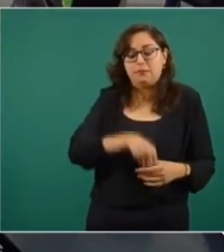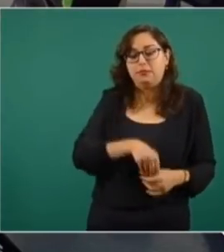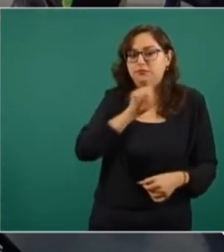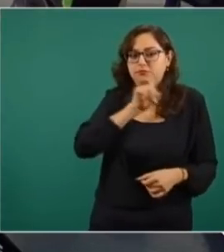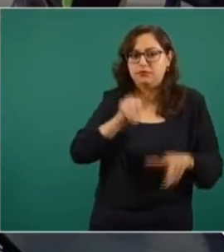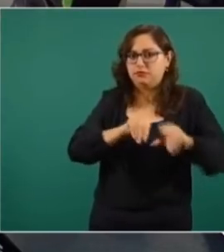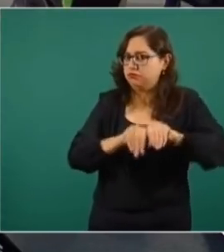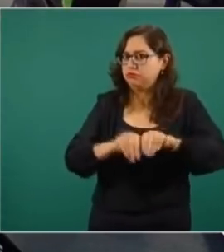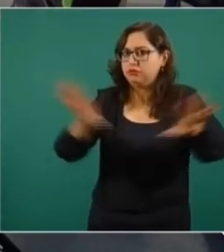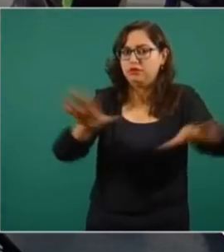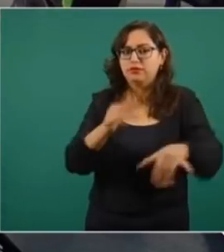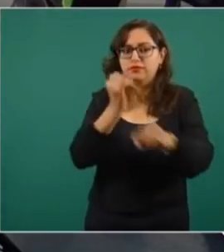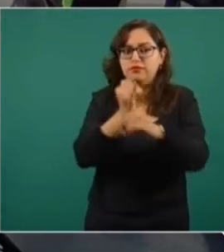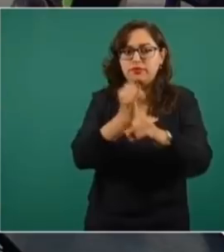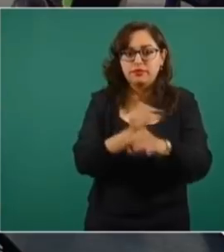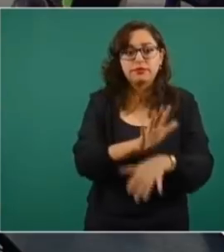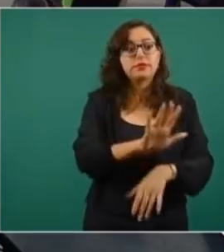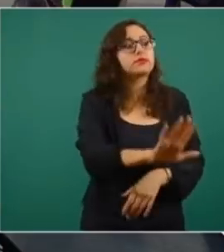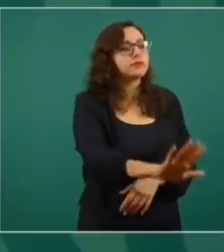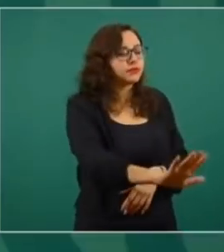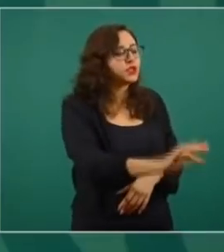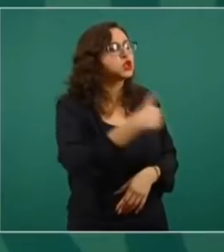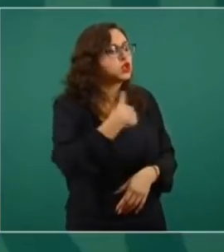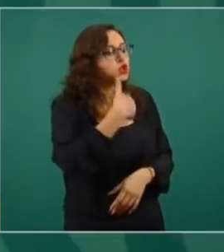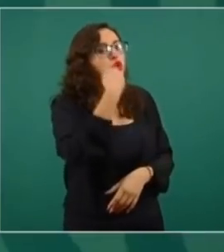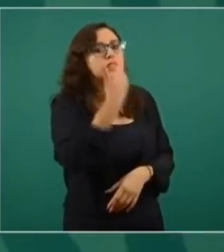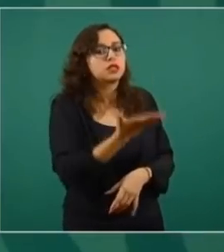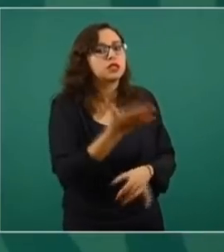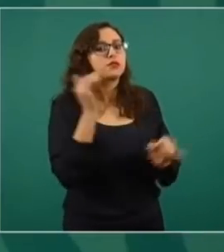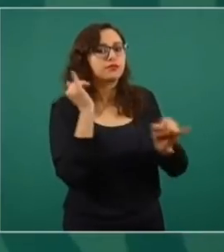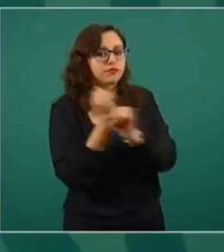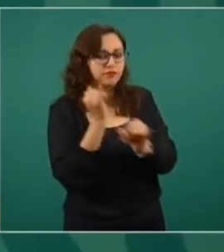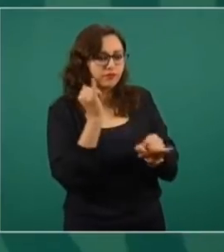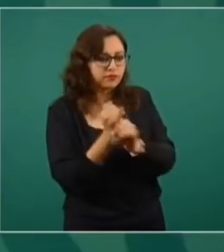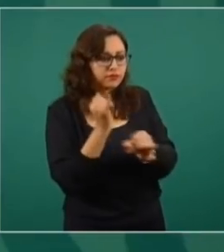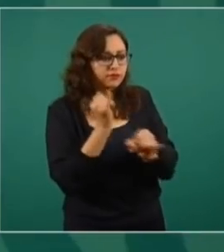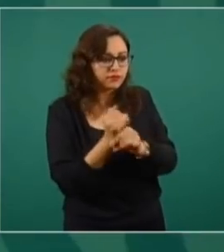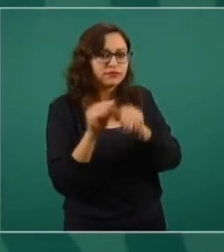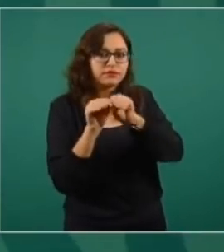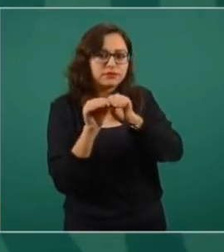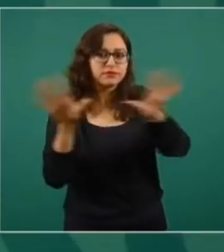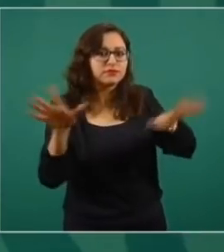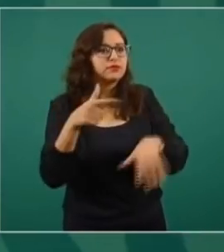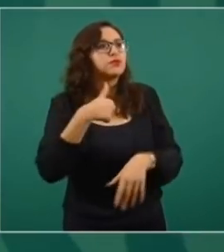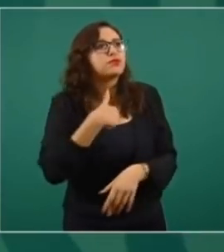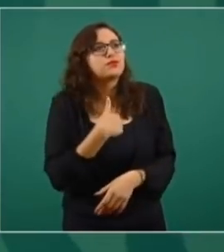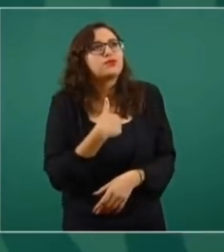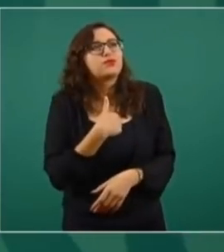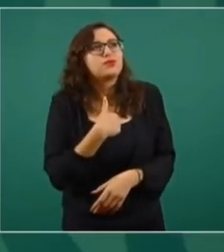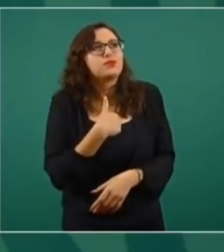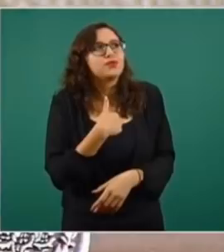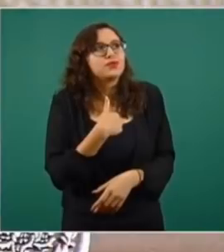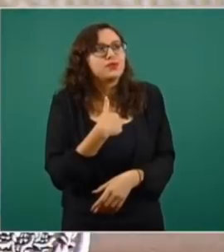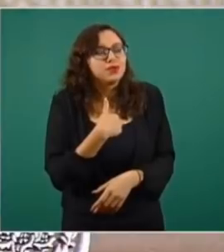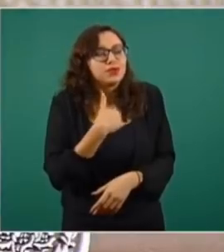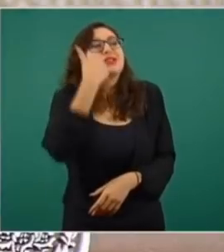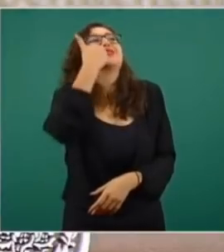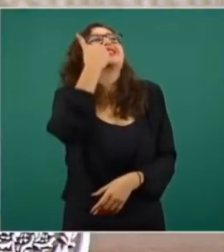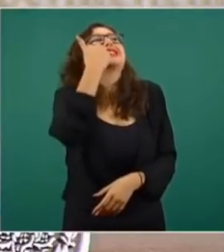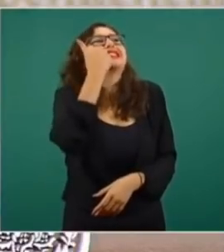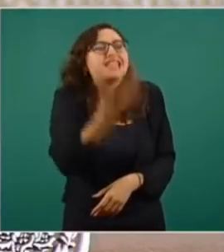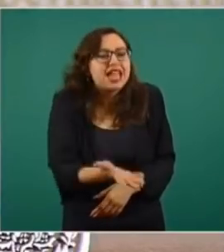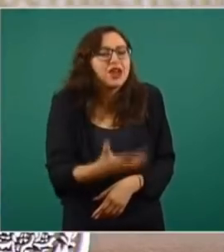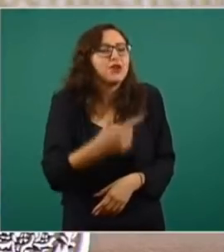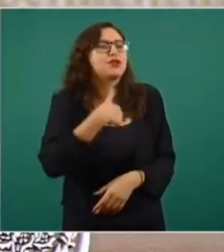se subió por parte de periodistas. Quiero decirte que me encantaría las redes sociales y de verdad, de verdad, de verdad estoy tratando